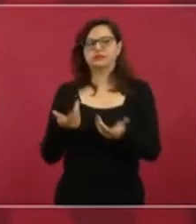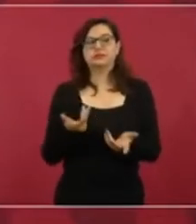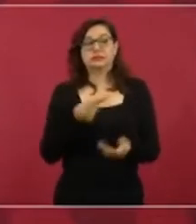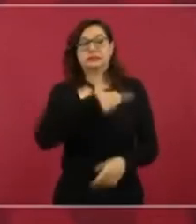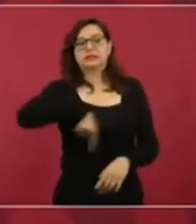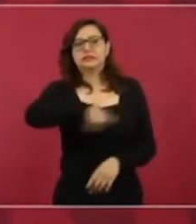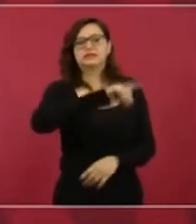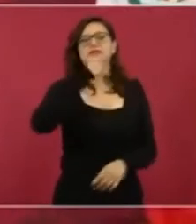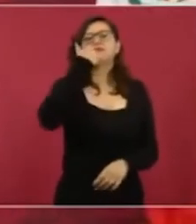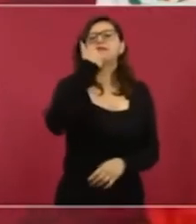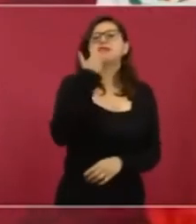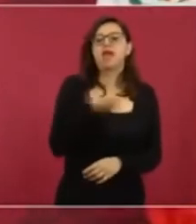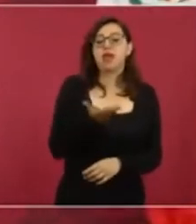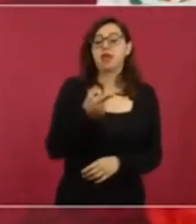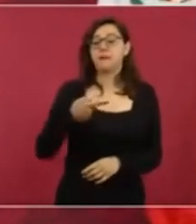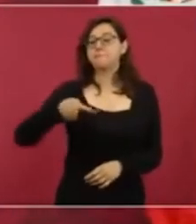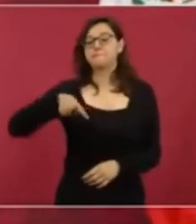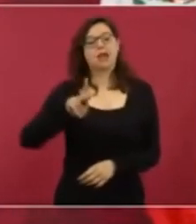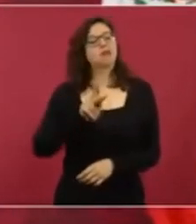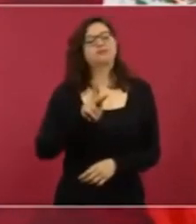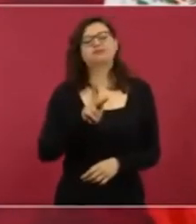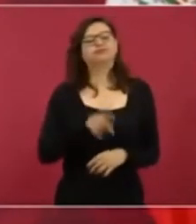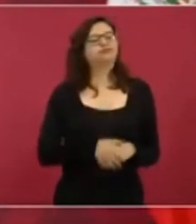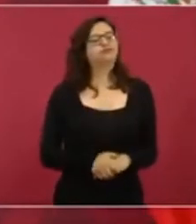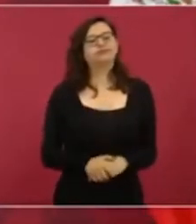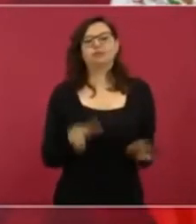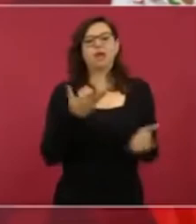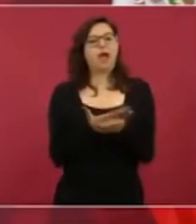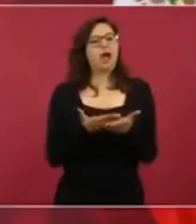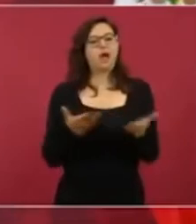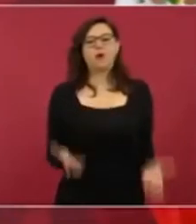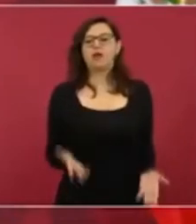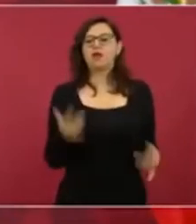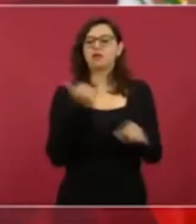más la información que antes.